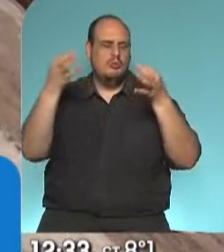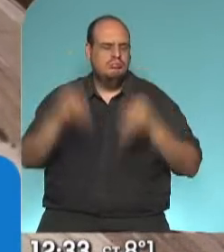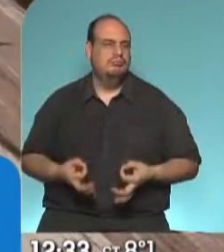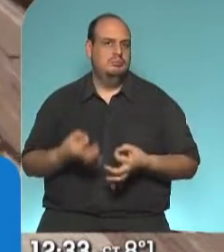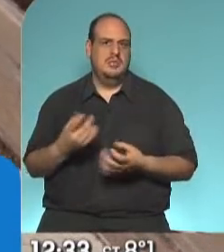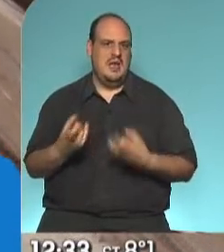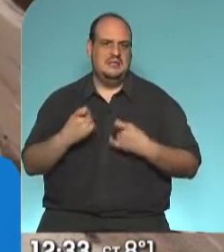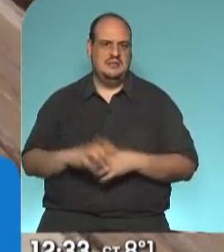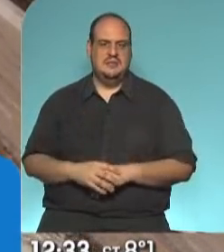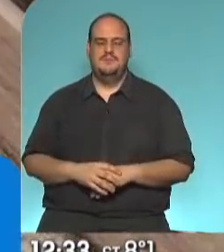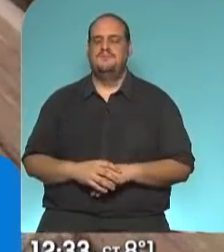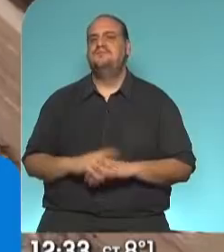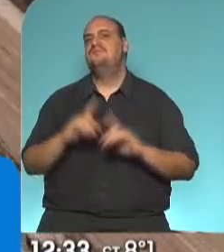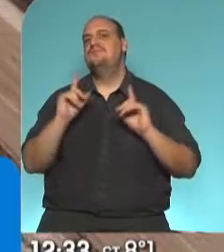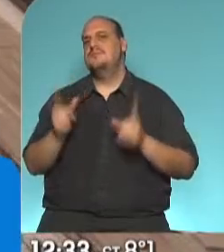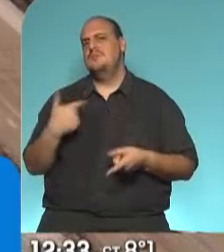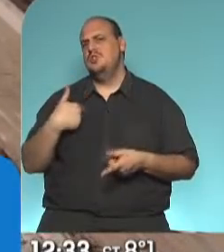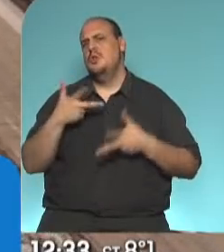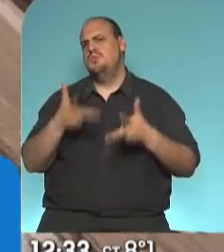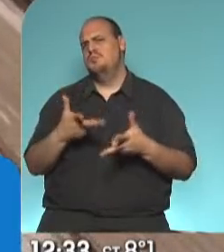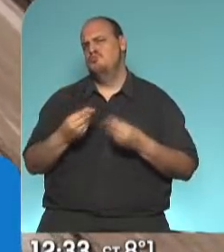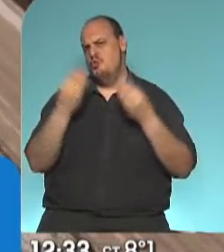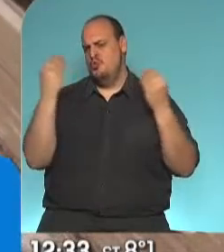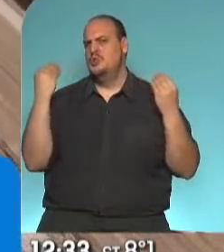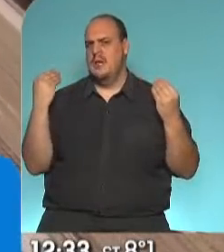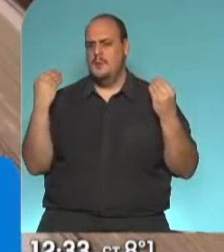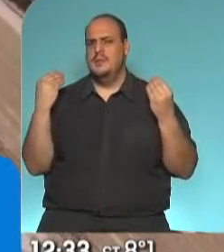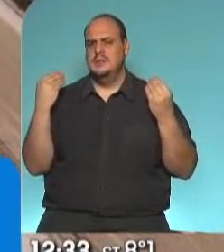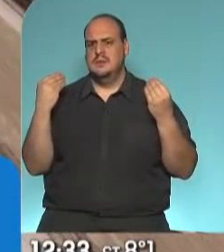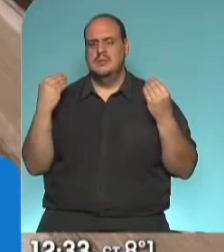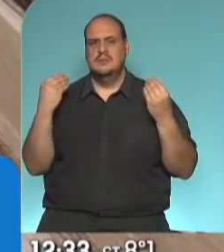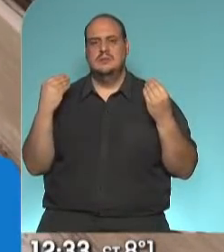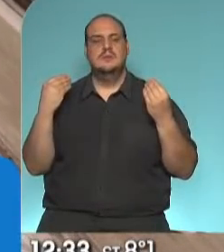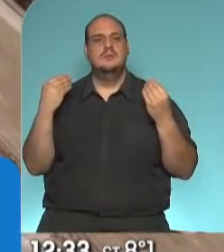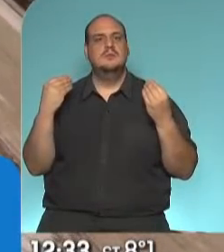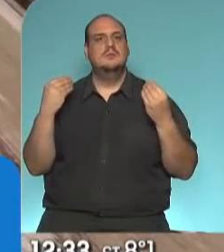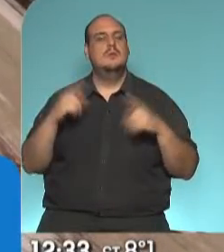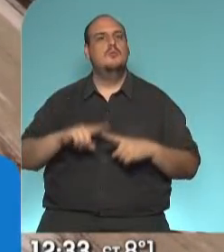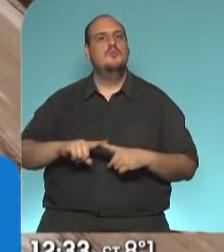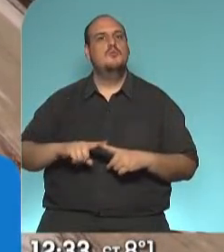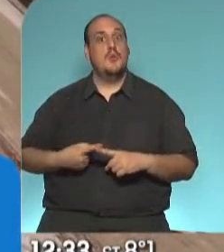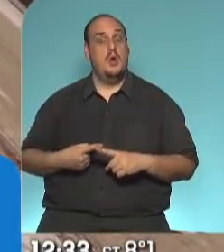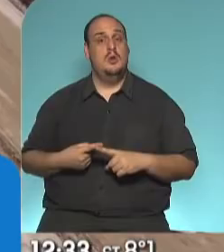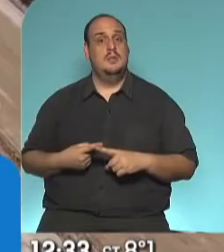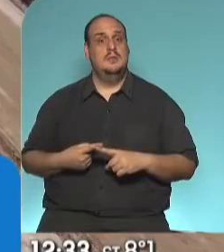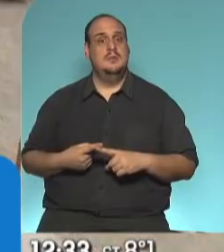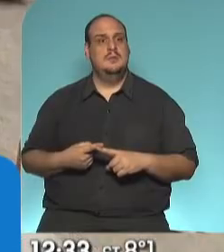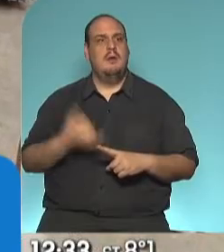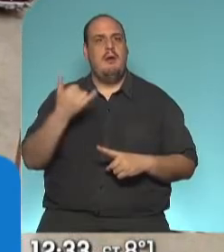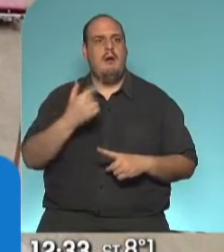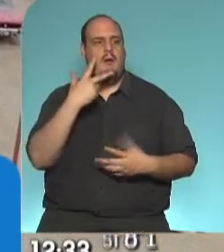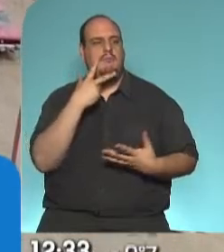creo yo, y lo he dicho muchas veces, es que la política también tiene una gran reivindicación